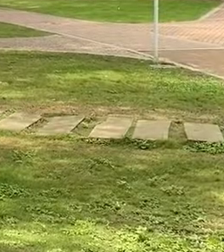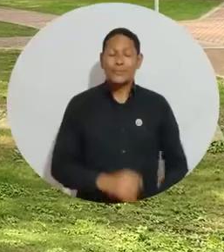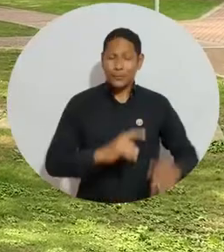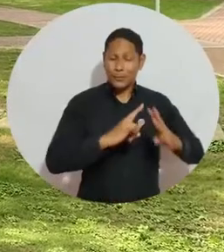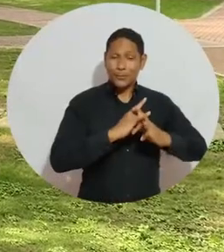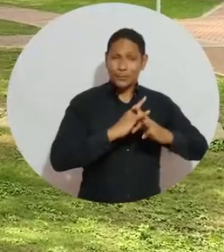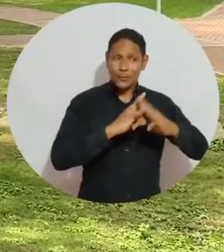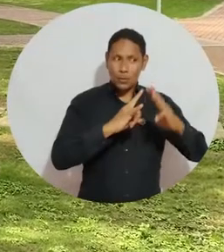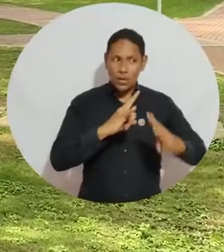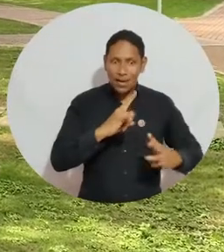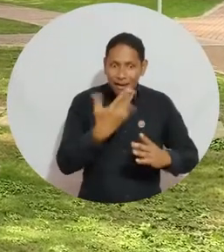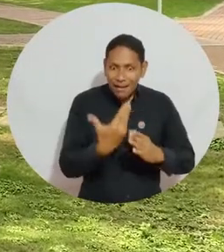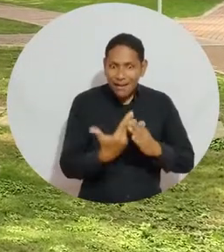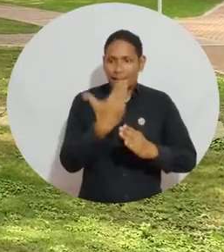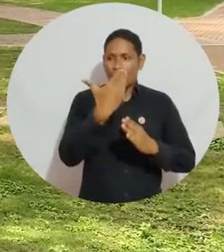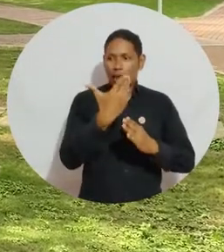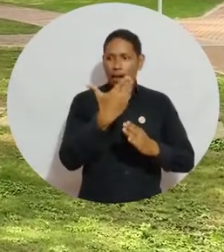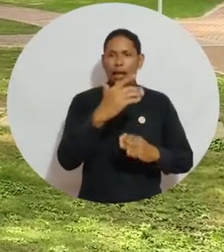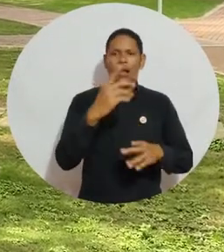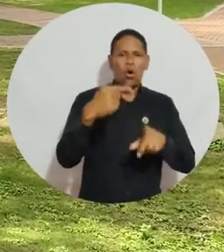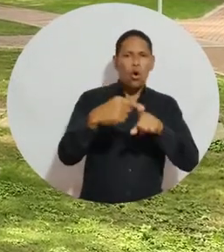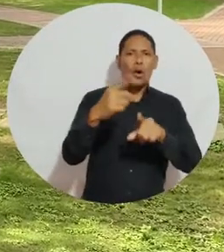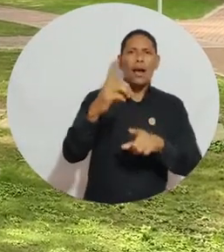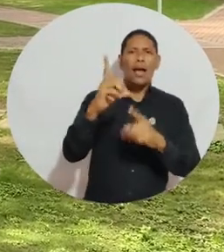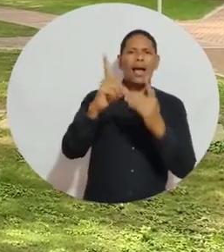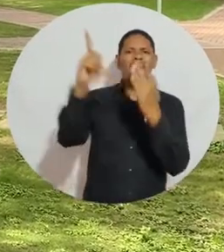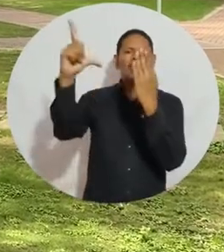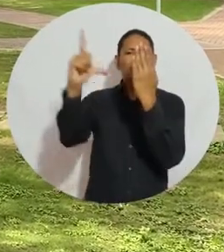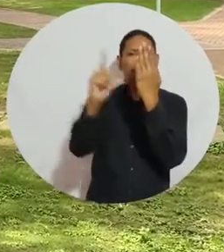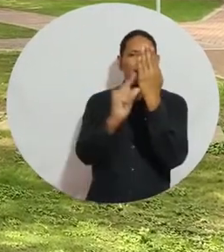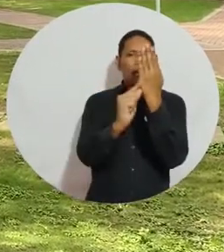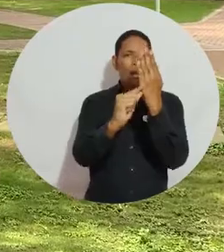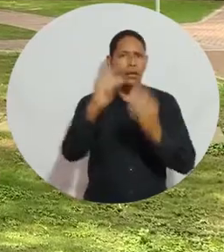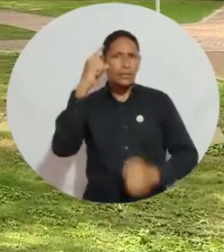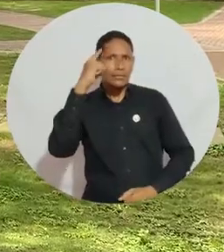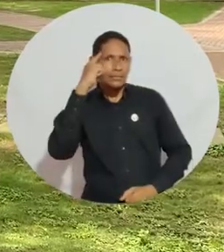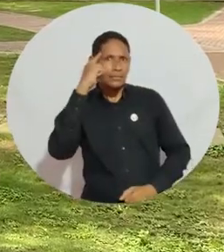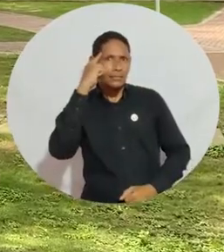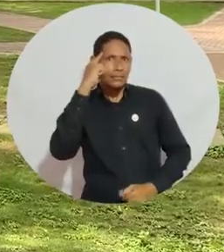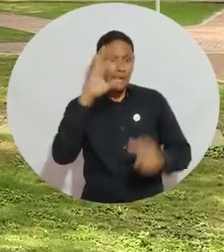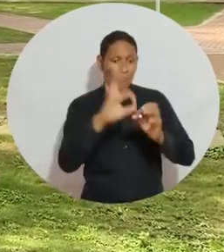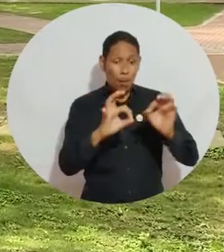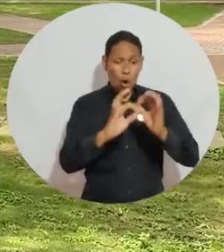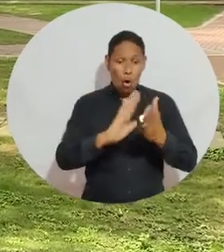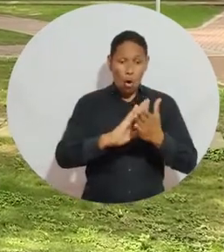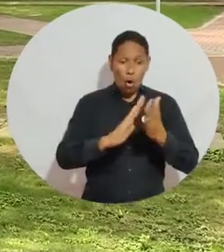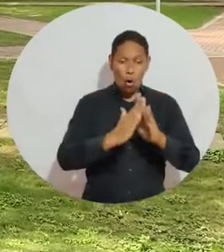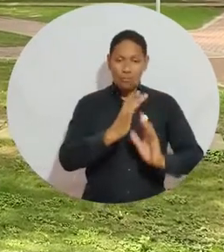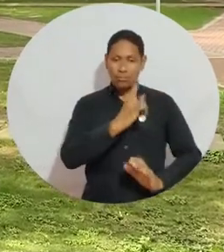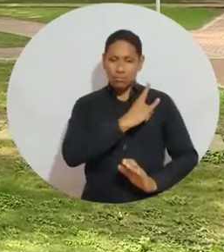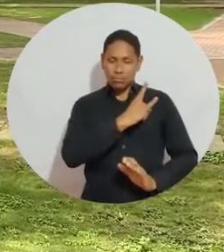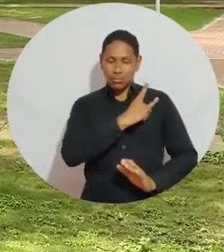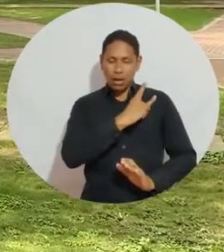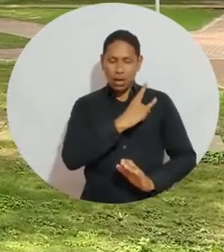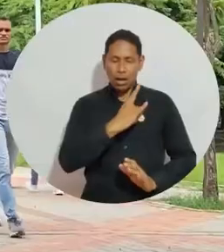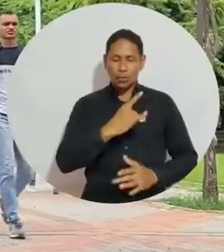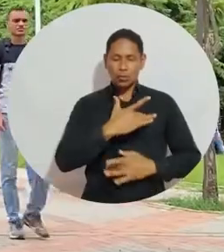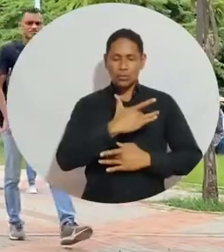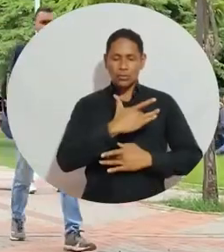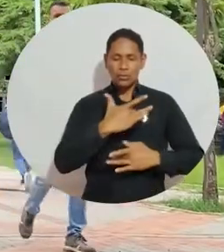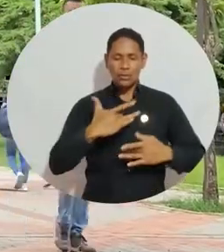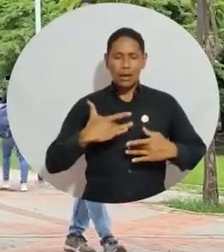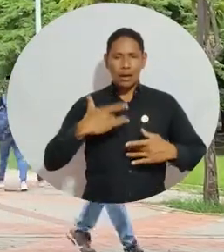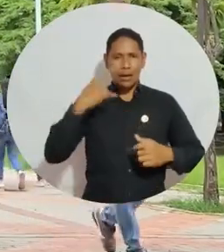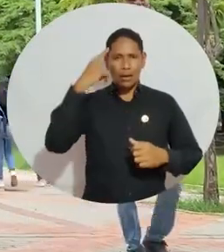En nuestra Casa de Estudios Superiores nació Digitalmente, una iniciativa que promueve la salud mental en la comunidad universitaria.